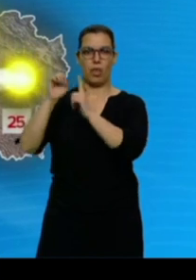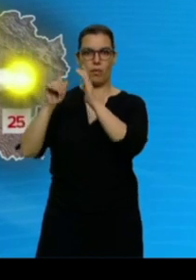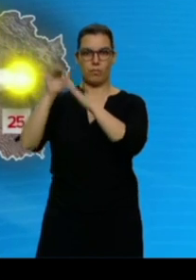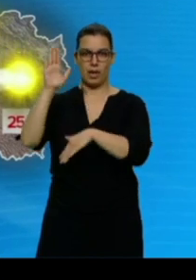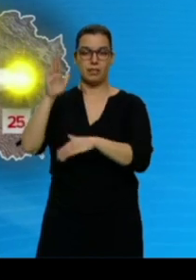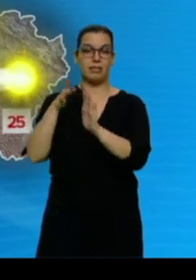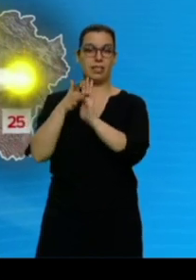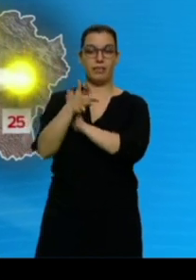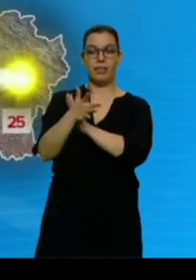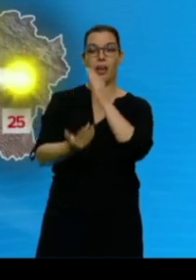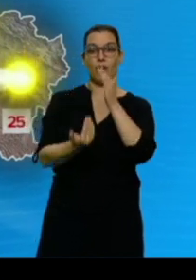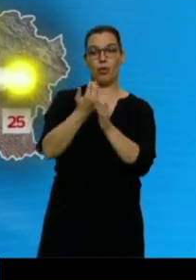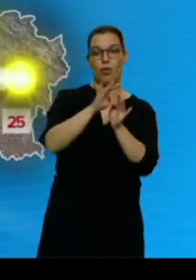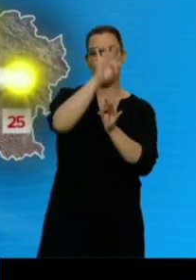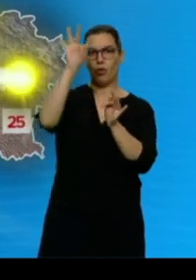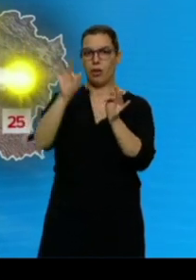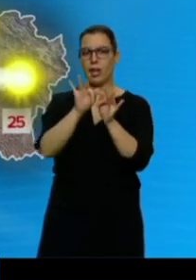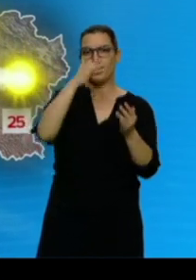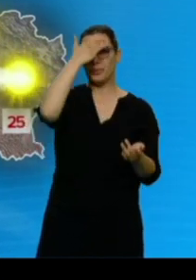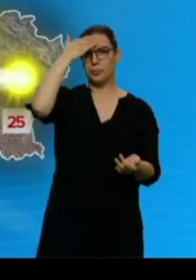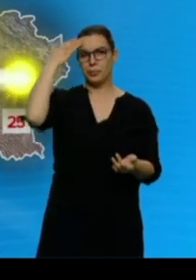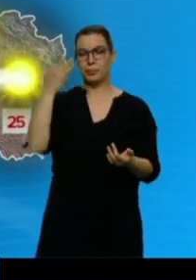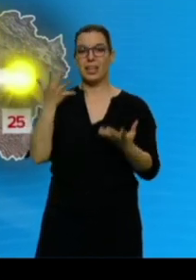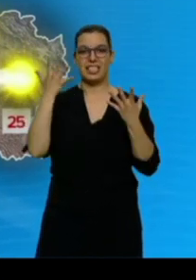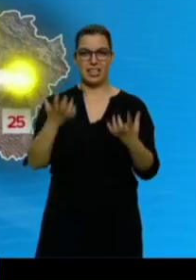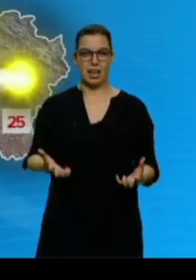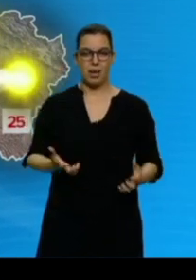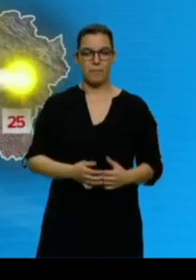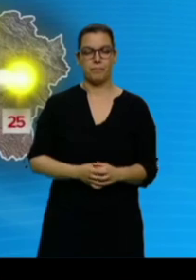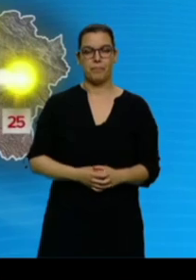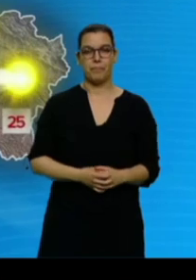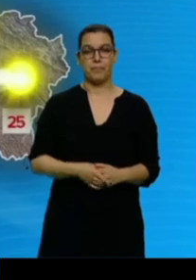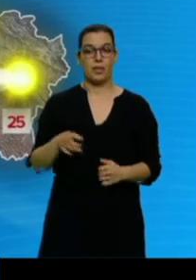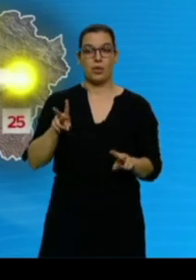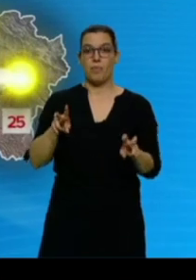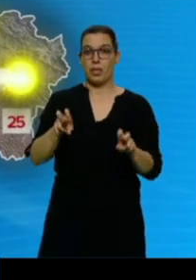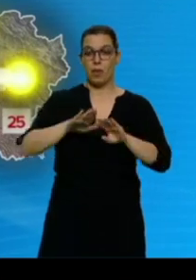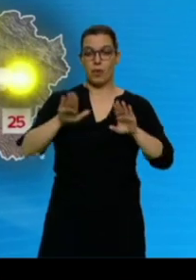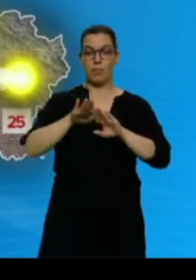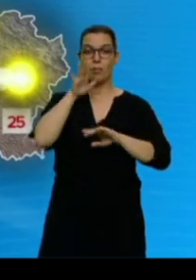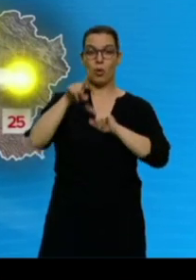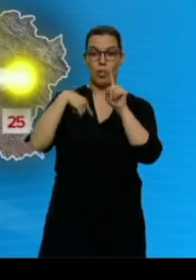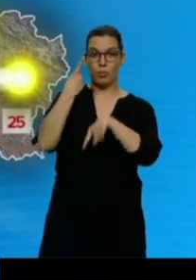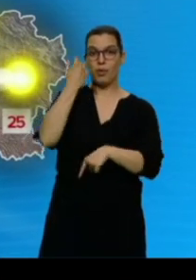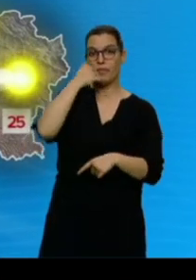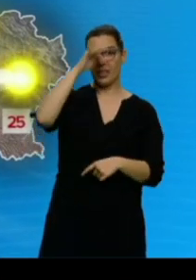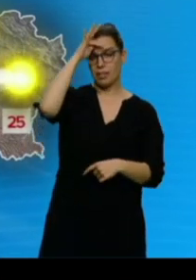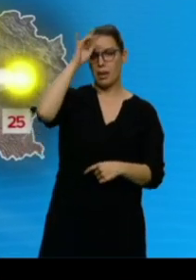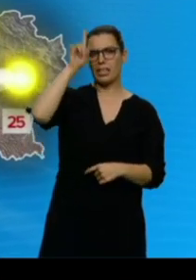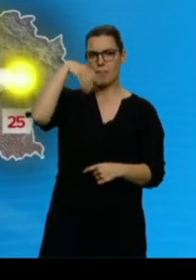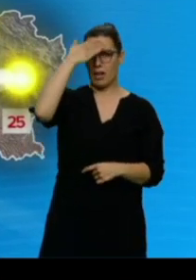una jornada calurosa y seca. Es solo el principio, porque el fin de semana también hará mucho calor.